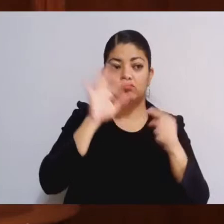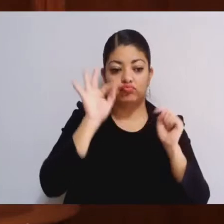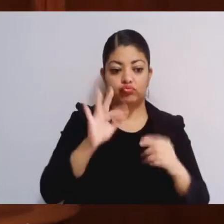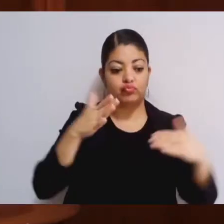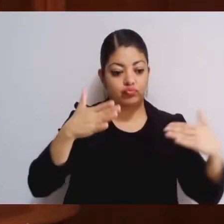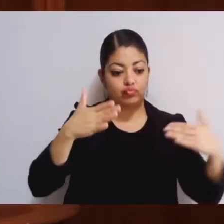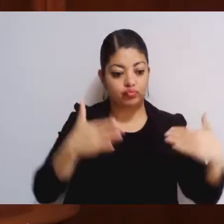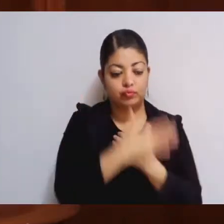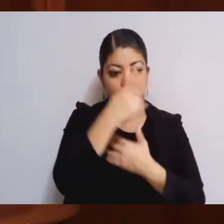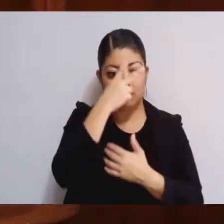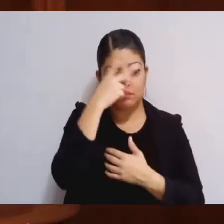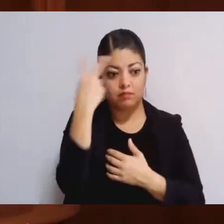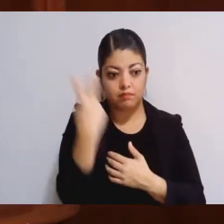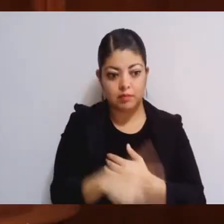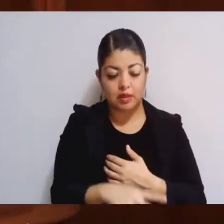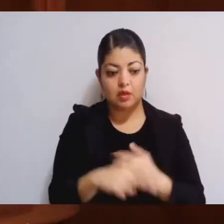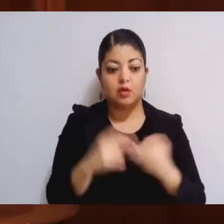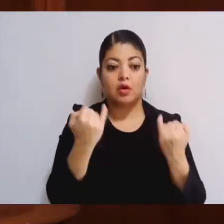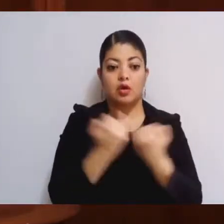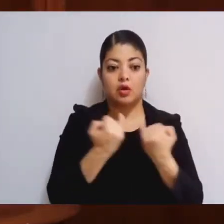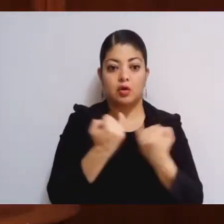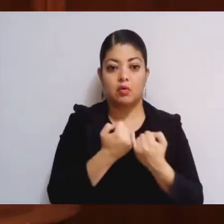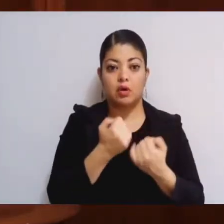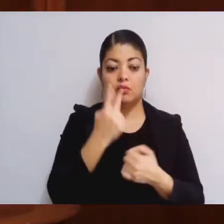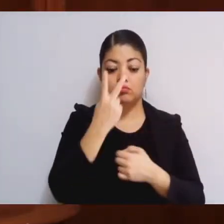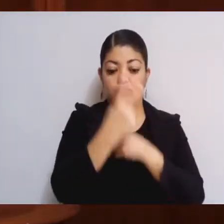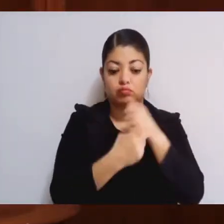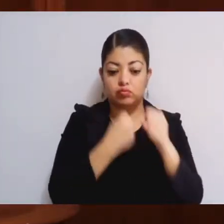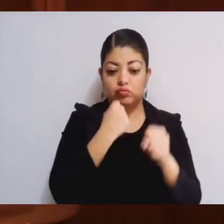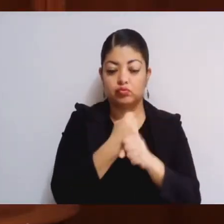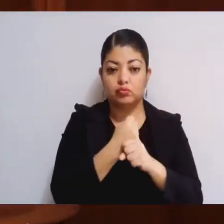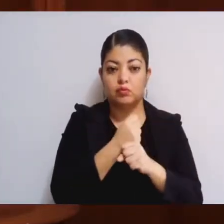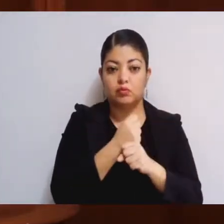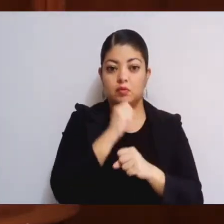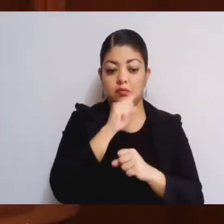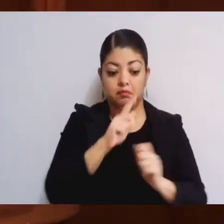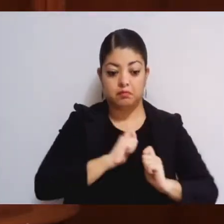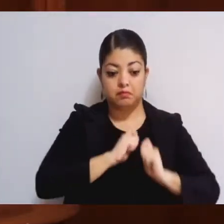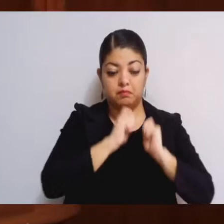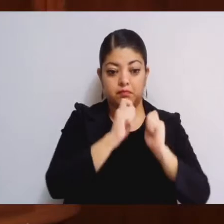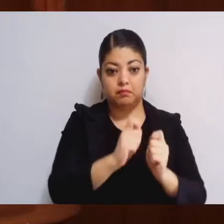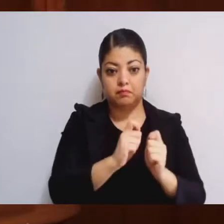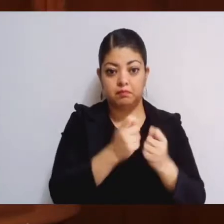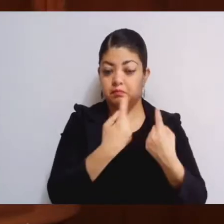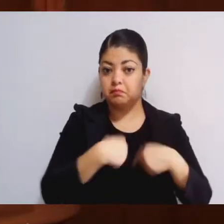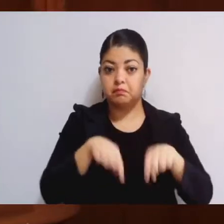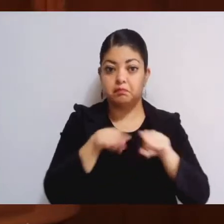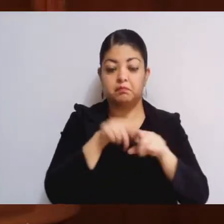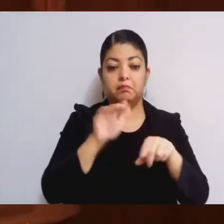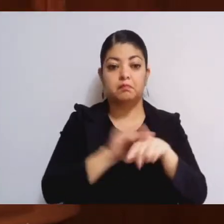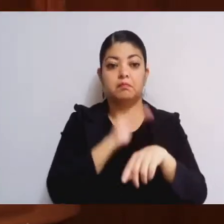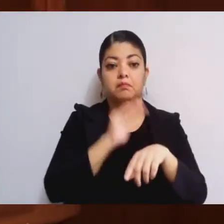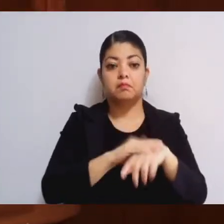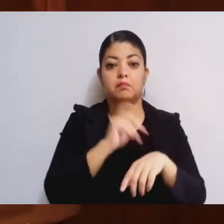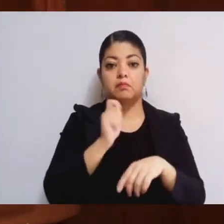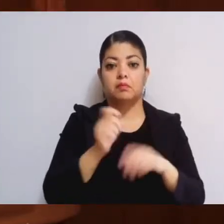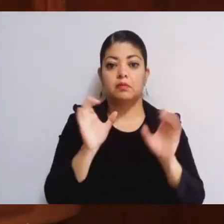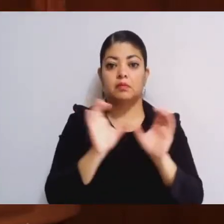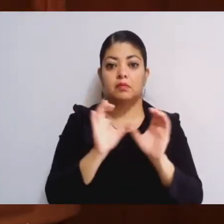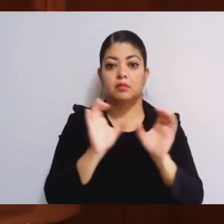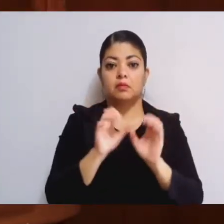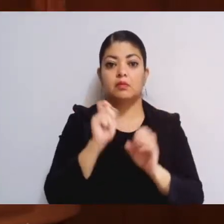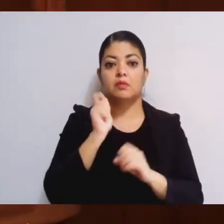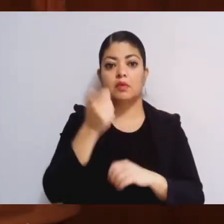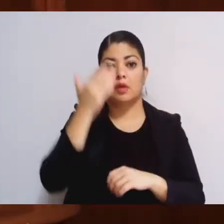y vecino del Estado, mínimo por dos años al día de su designación, misma que se acreditará con la constancia expedida por la